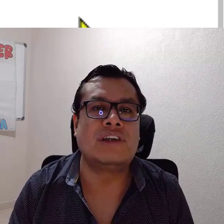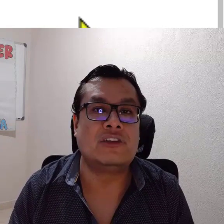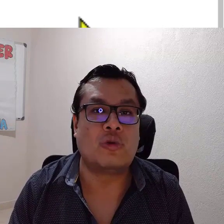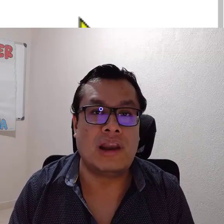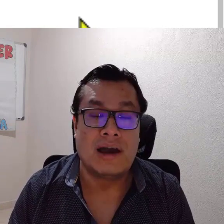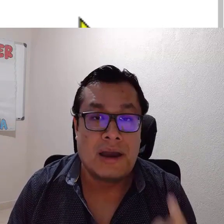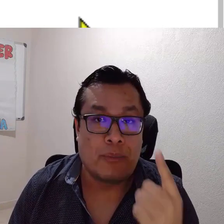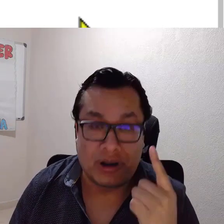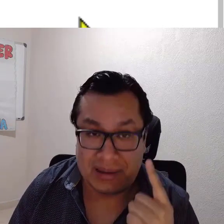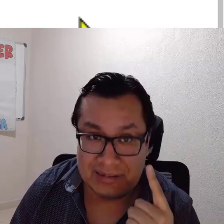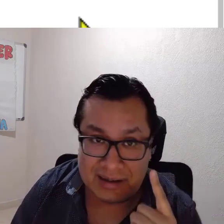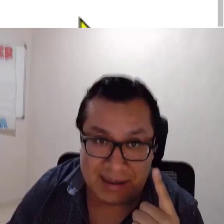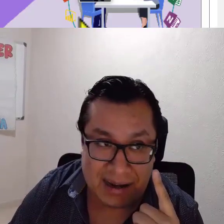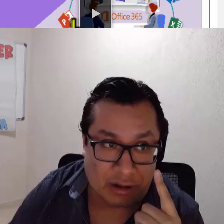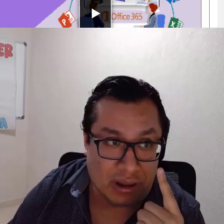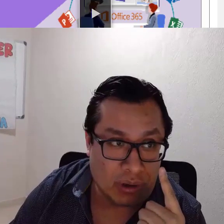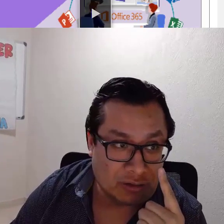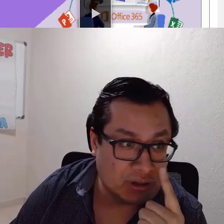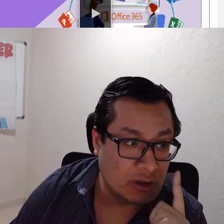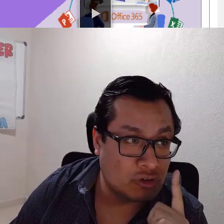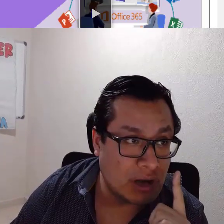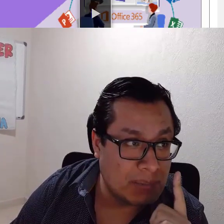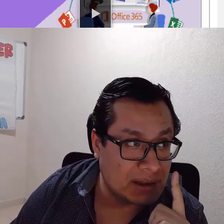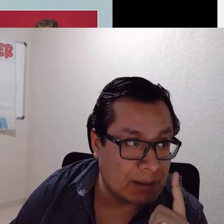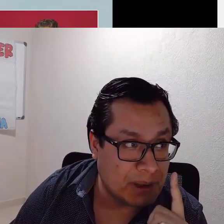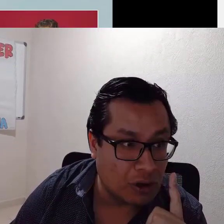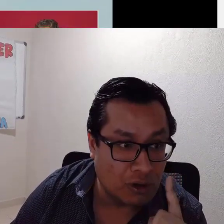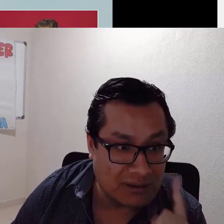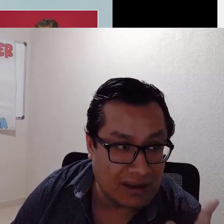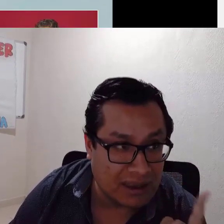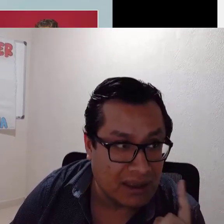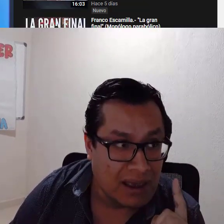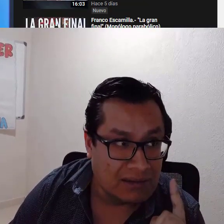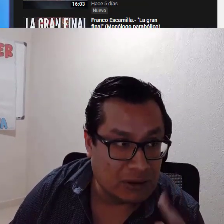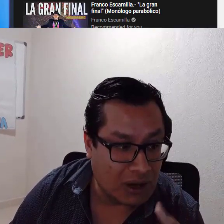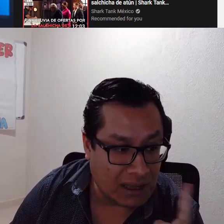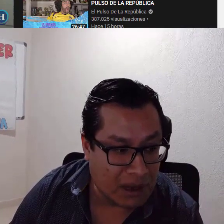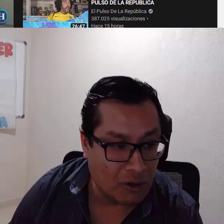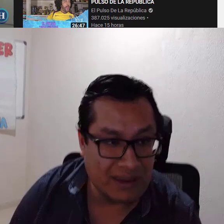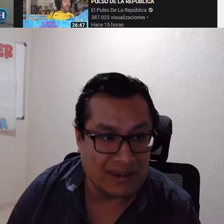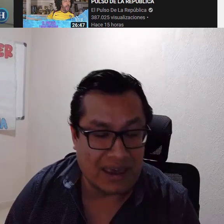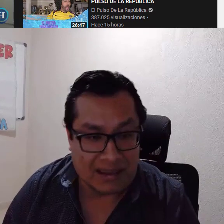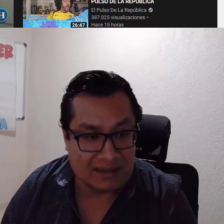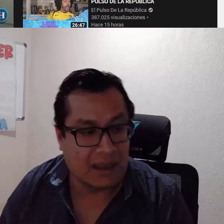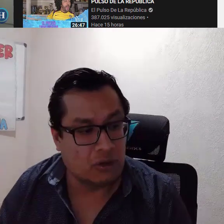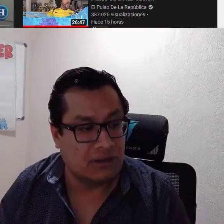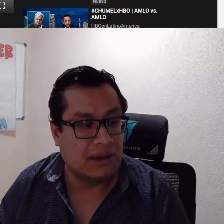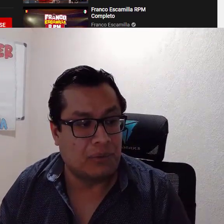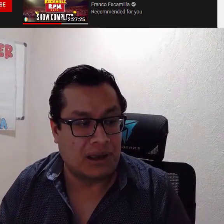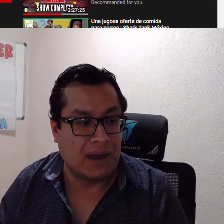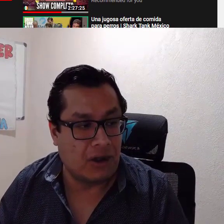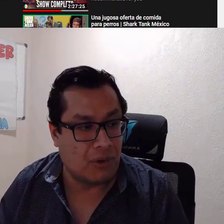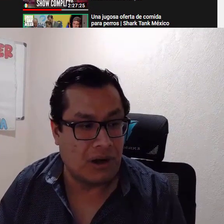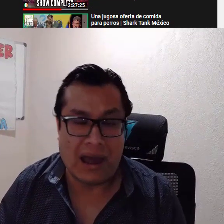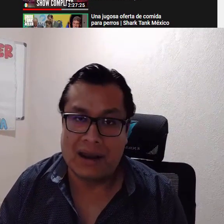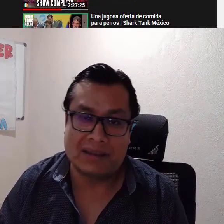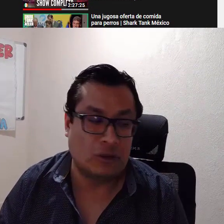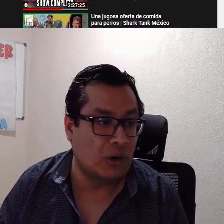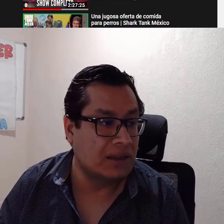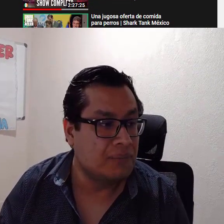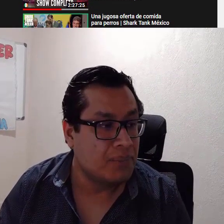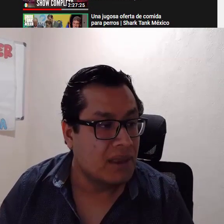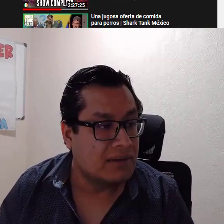regresamos a la escuela? Porque dice el secretario de Educación y no solamente, repito, lo dice aquí, sino que también lo dice en esta noticia porque vean cómo la